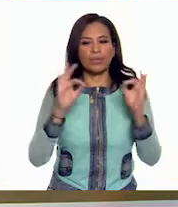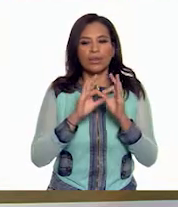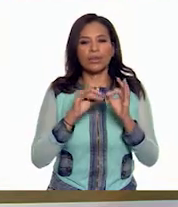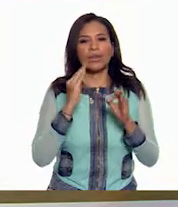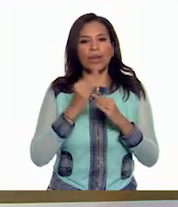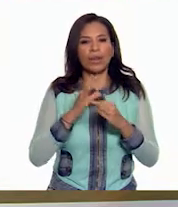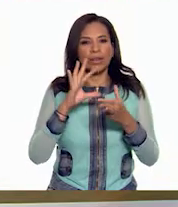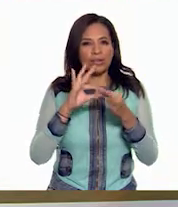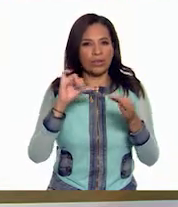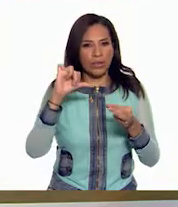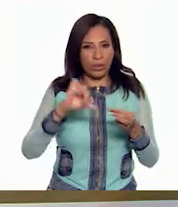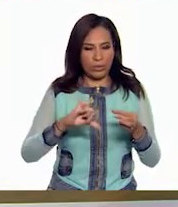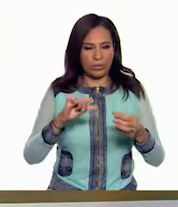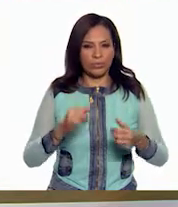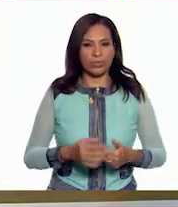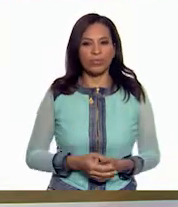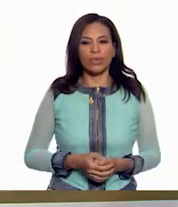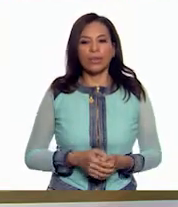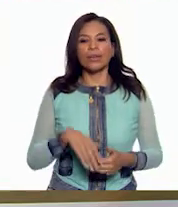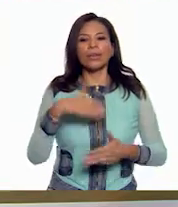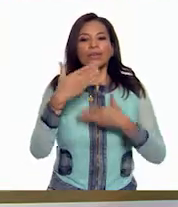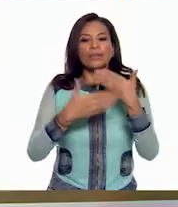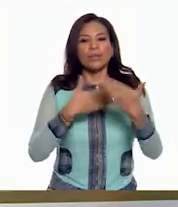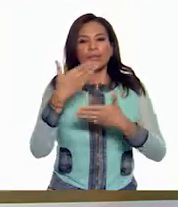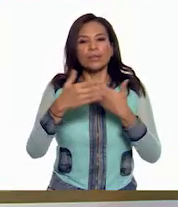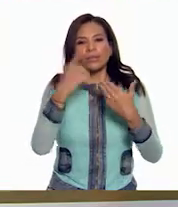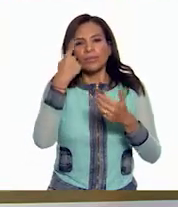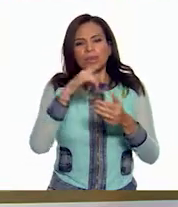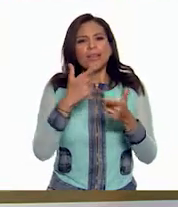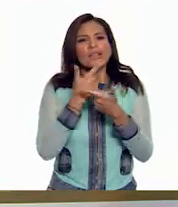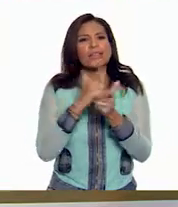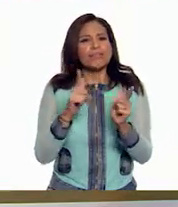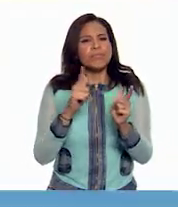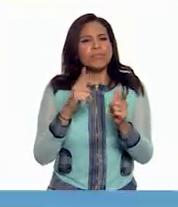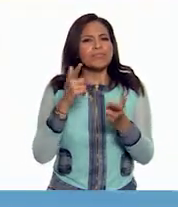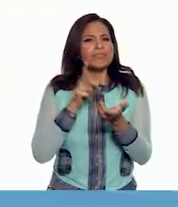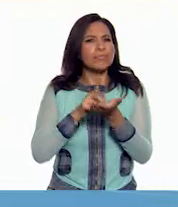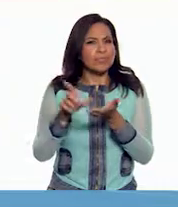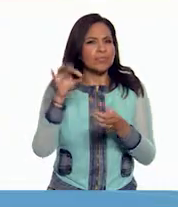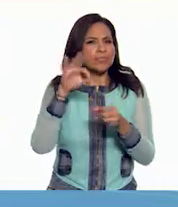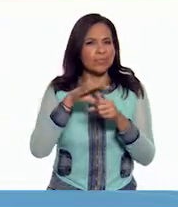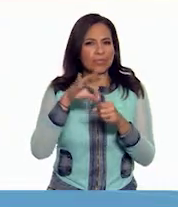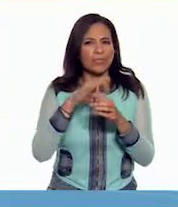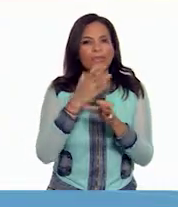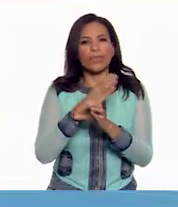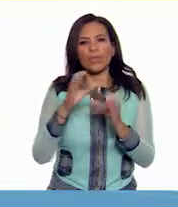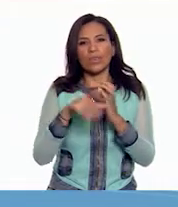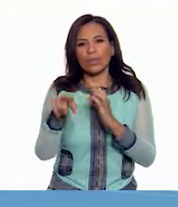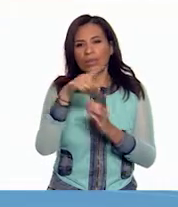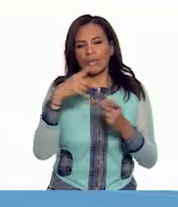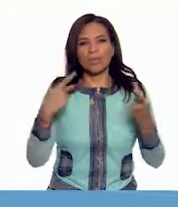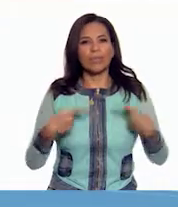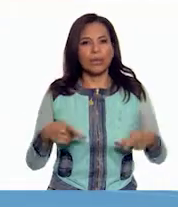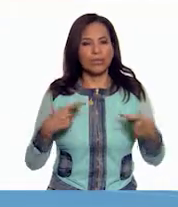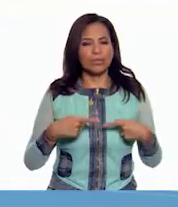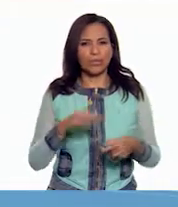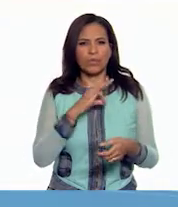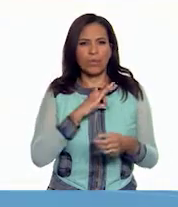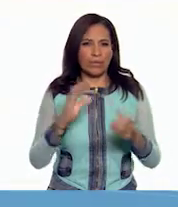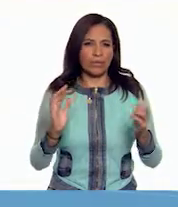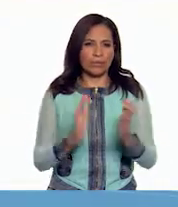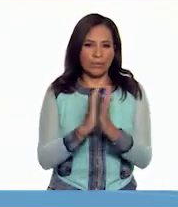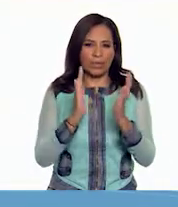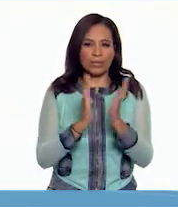que es justo de lo que vamos a hablar hoy. El proceso de democratización electoral. Crear las condiciones para que la ciudadanía pueda